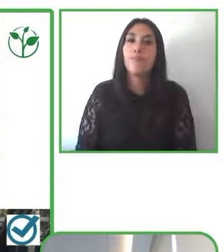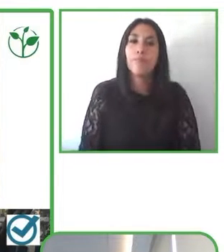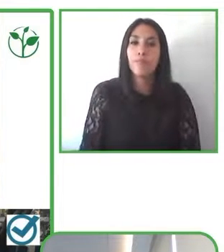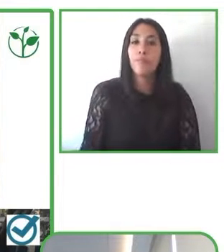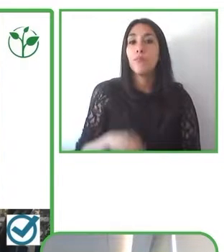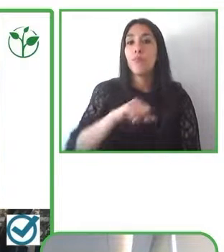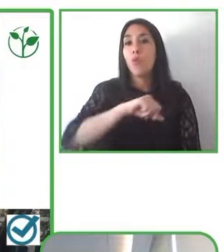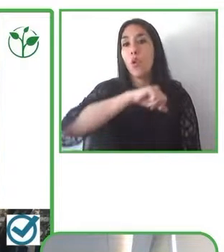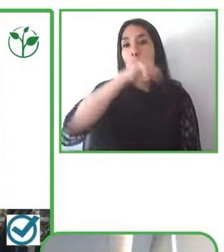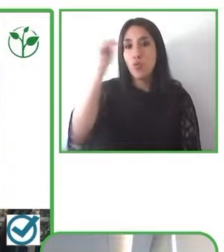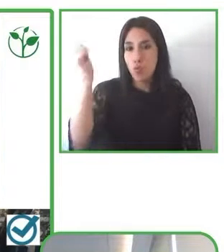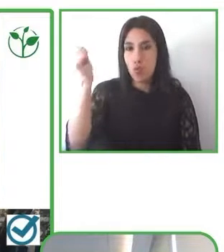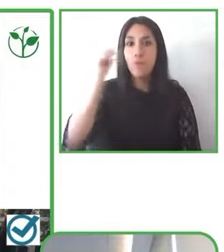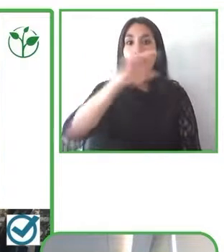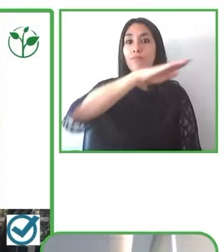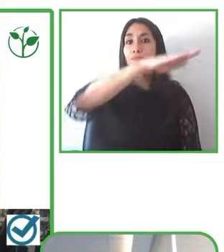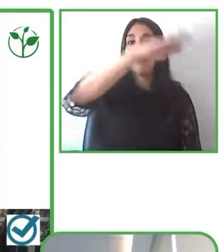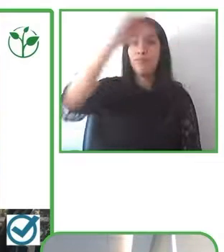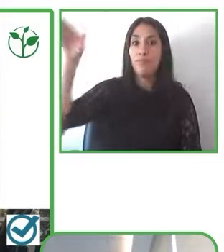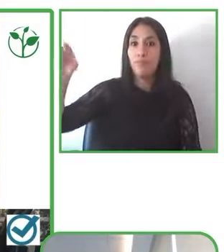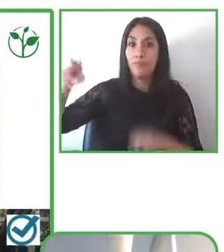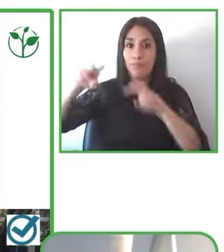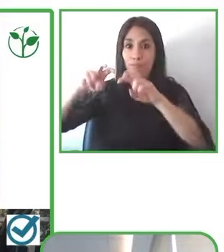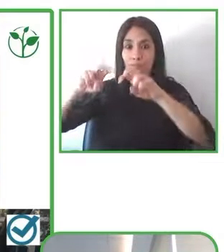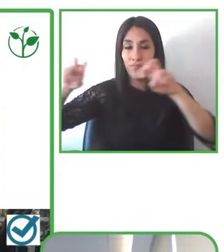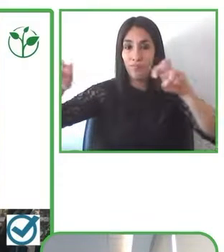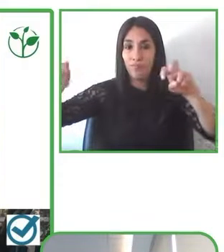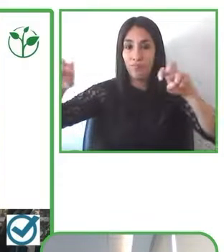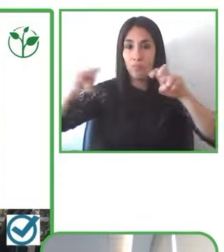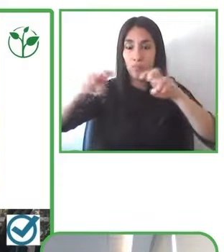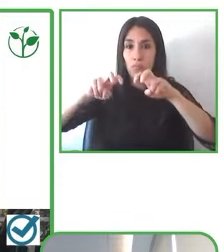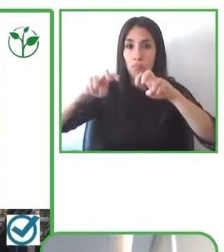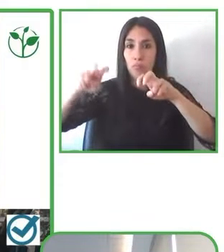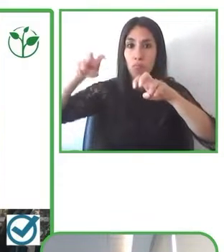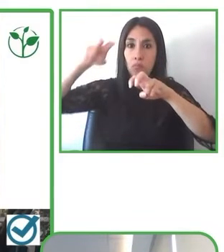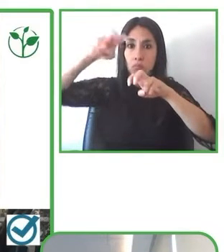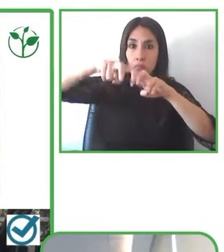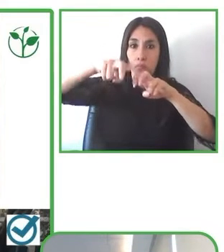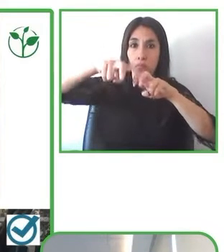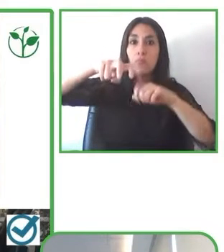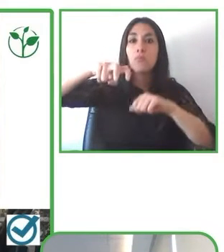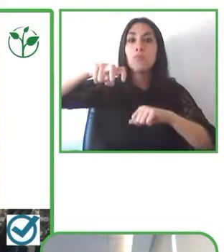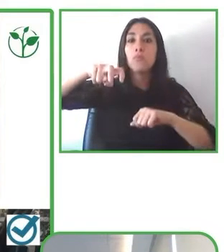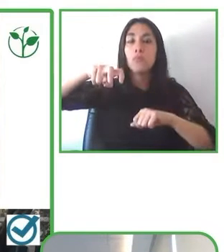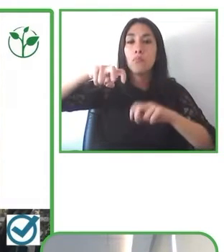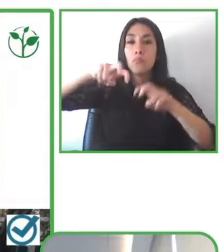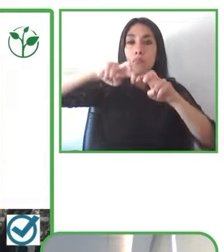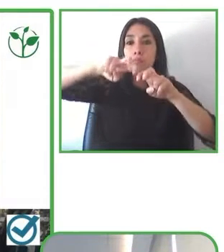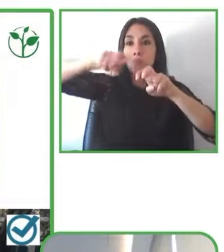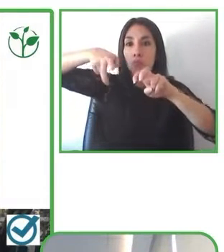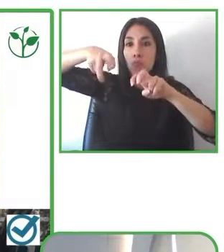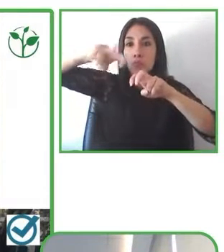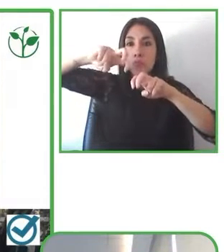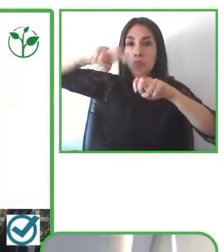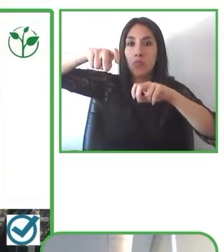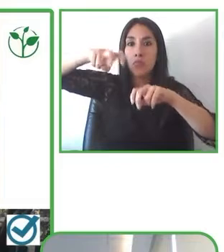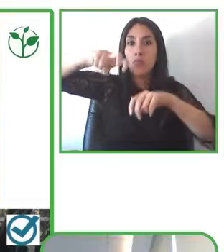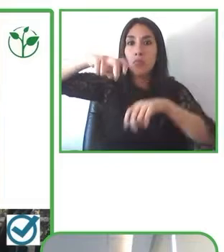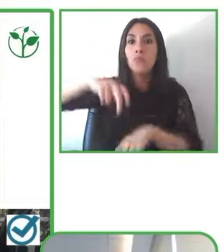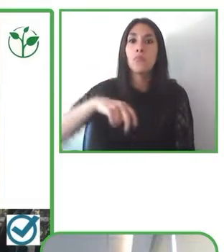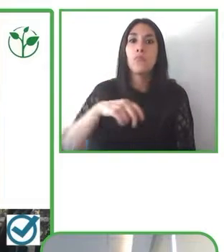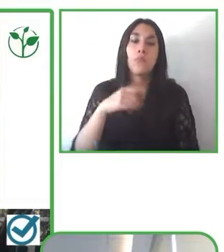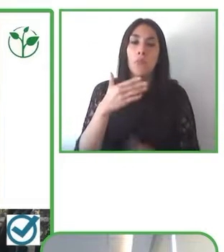necesaria para girar o acceder todas estas fotos son la parte 2 de las fotos iniciales que habíamos visto